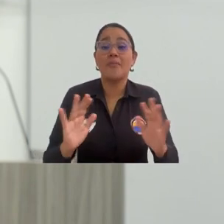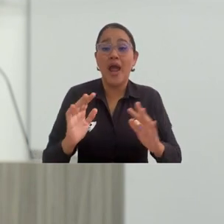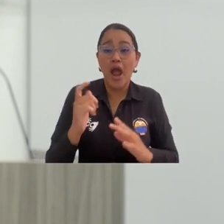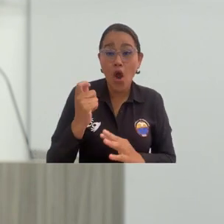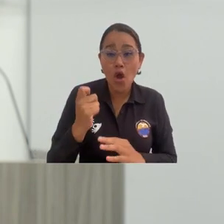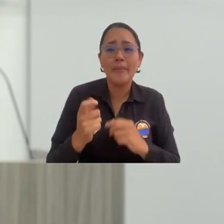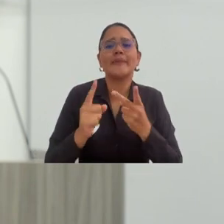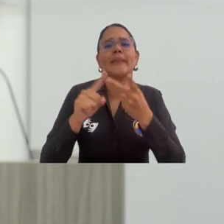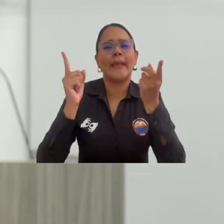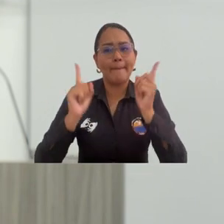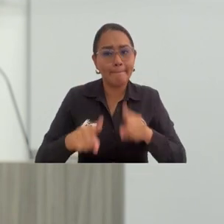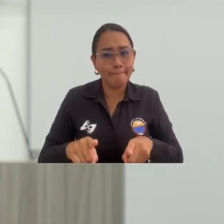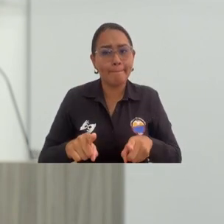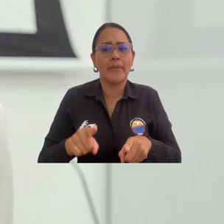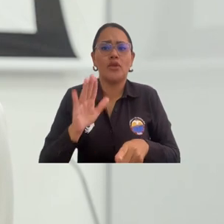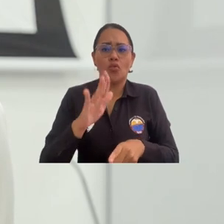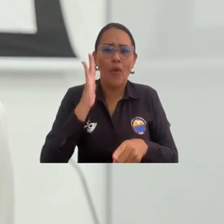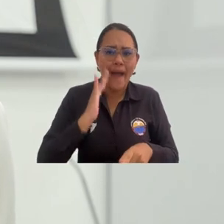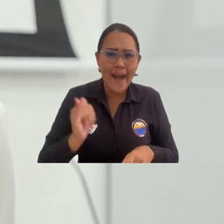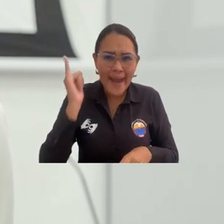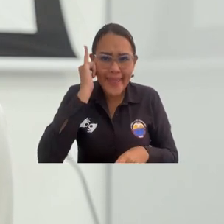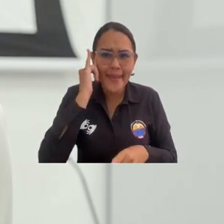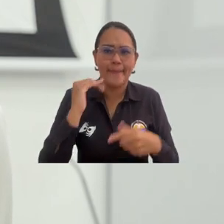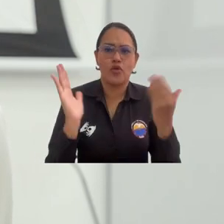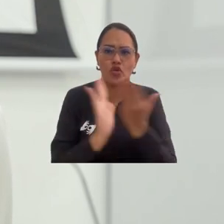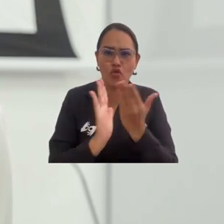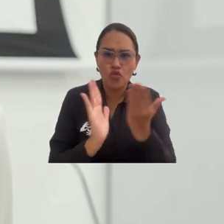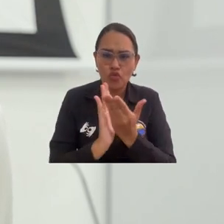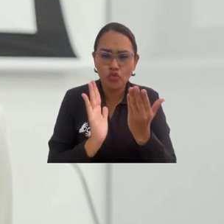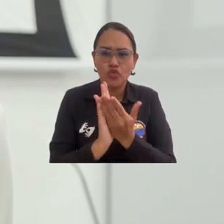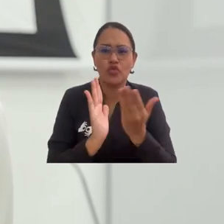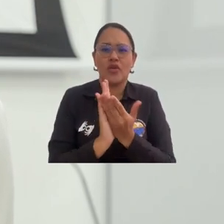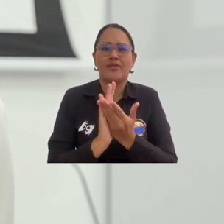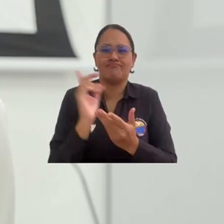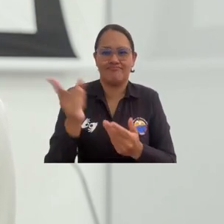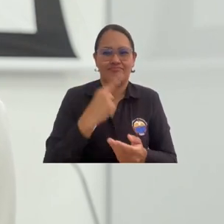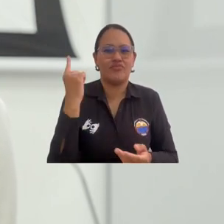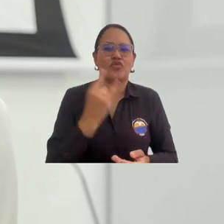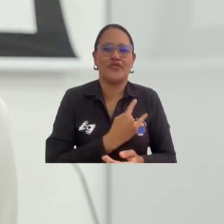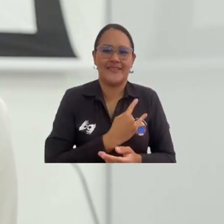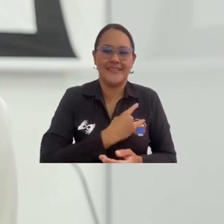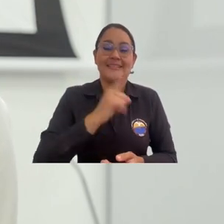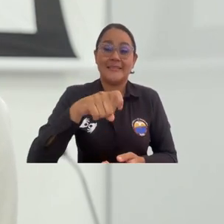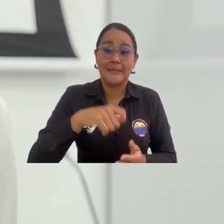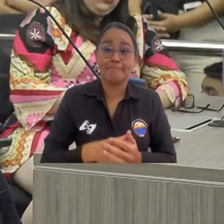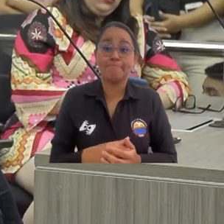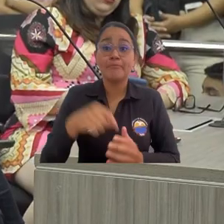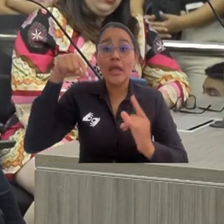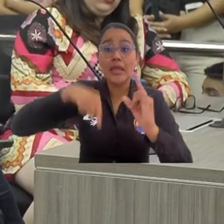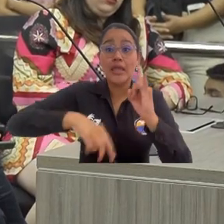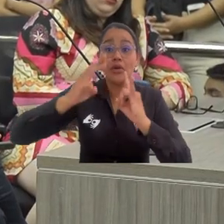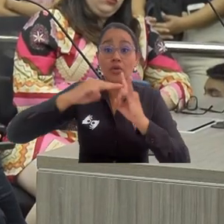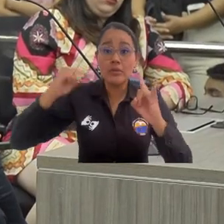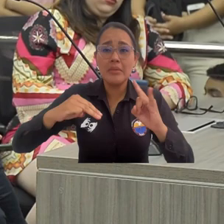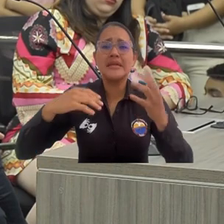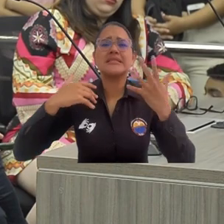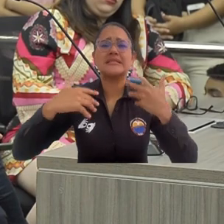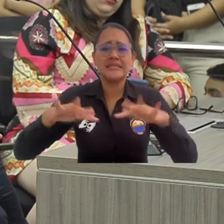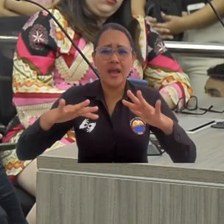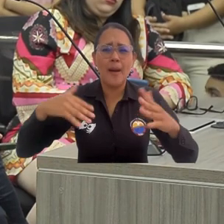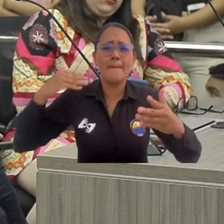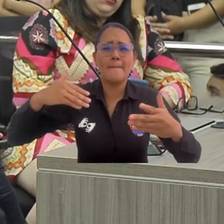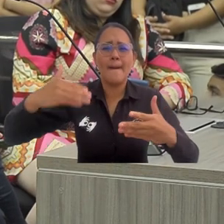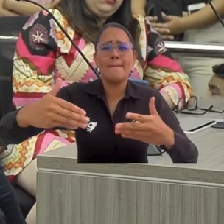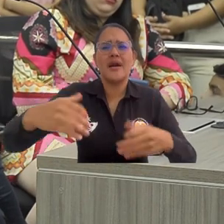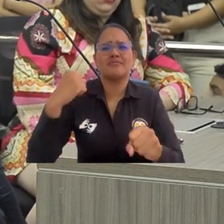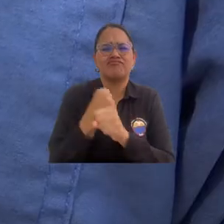no también a través de la educación sino también académicamente a través de las universidades. La Universidad del Magdalena ha